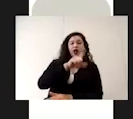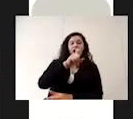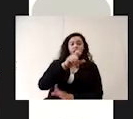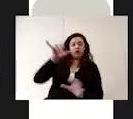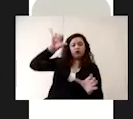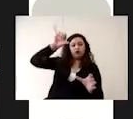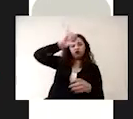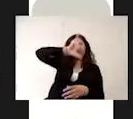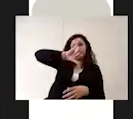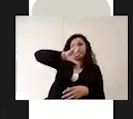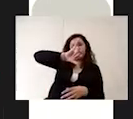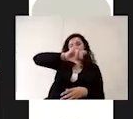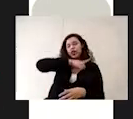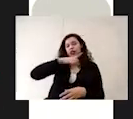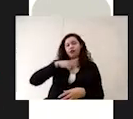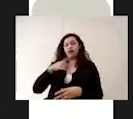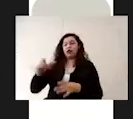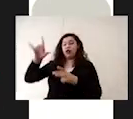y clorar.